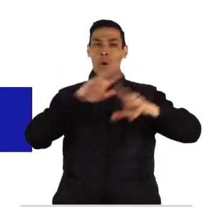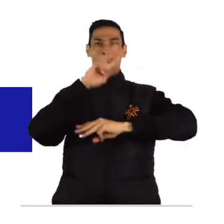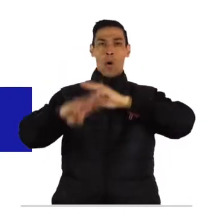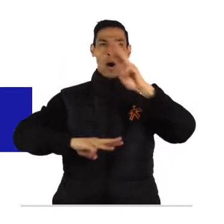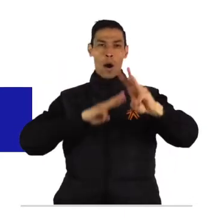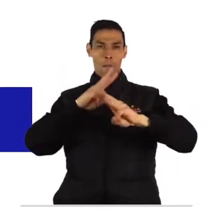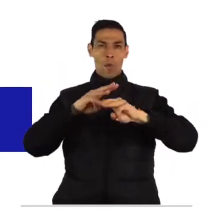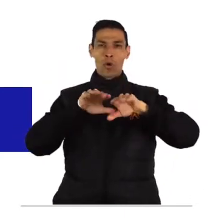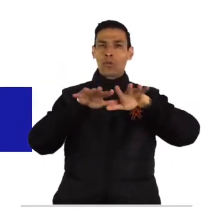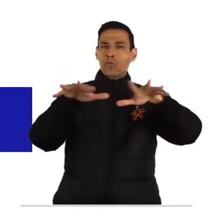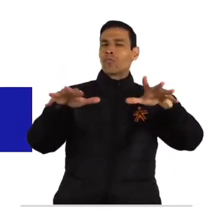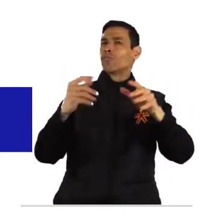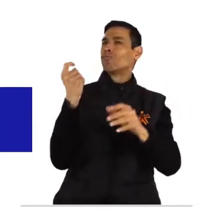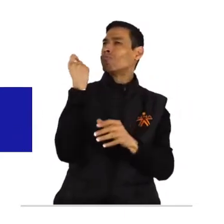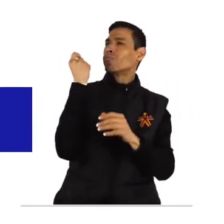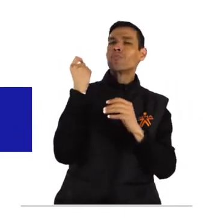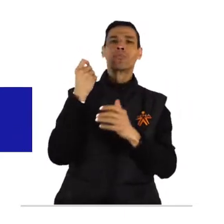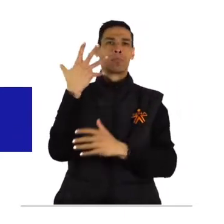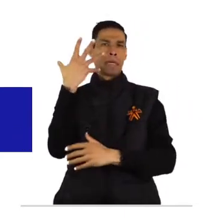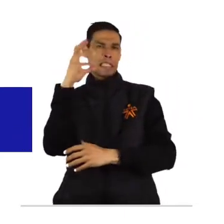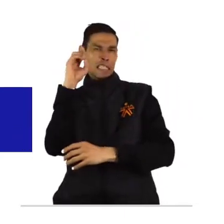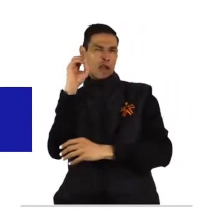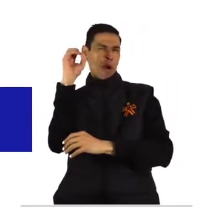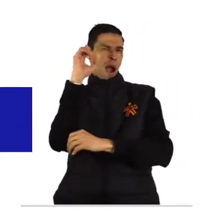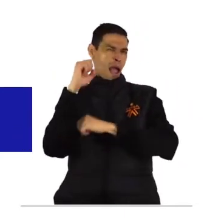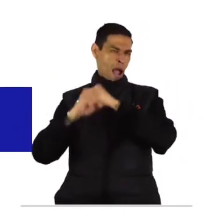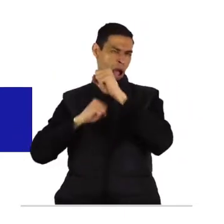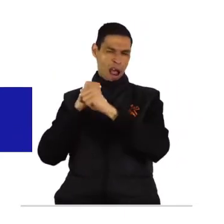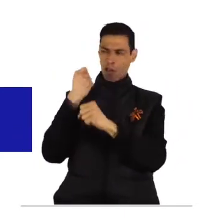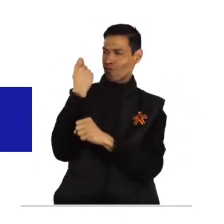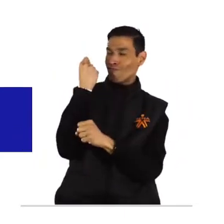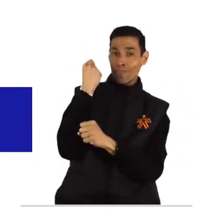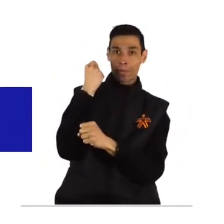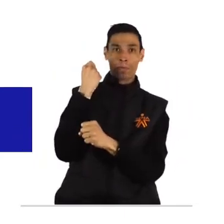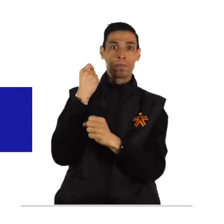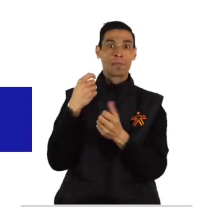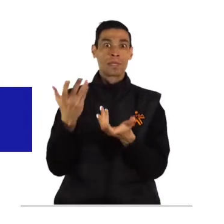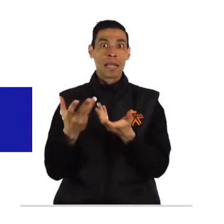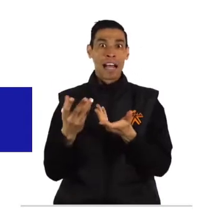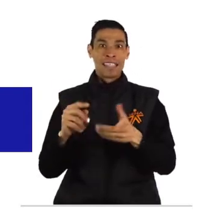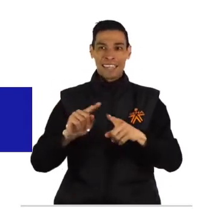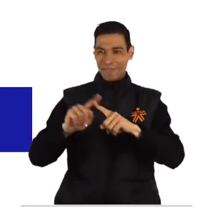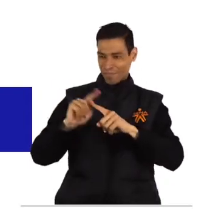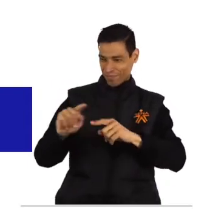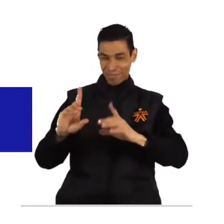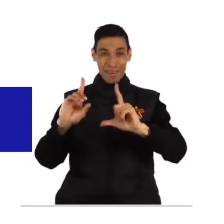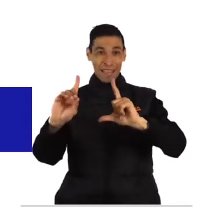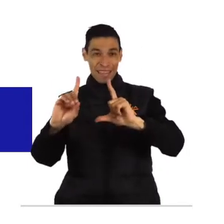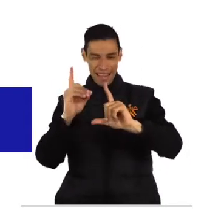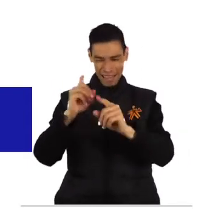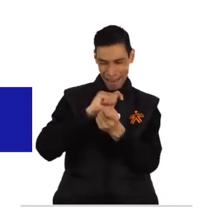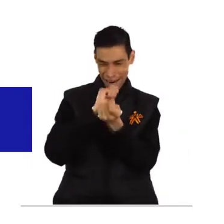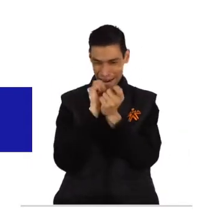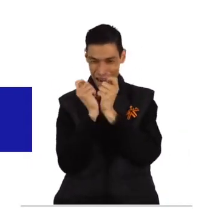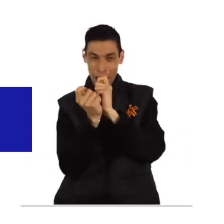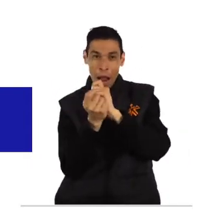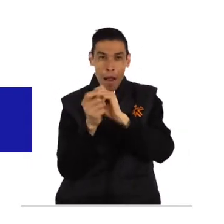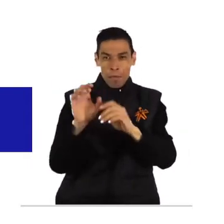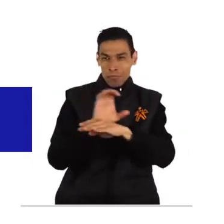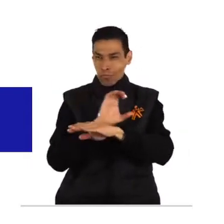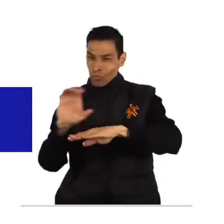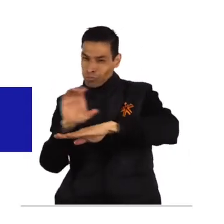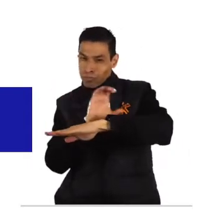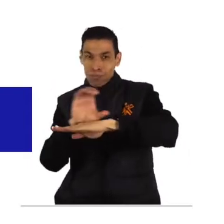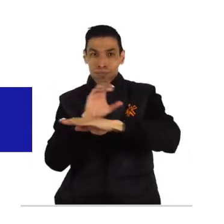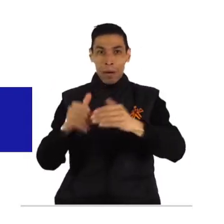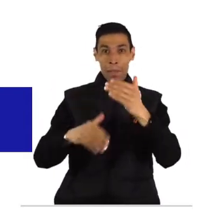información a nivel mundial llegarían hace menos de 50 años la invención del transformador digital cuya